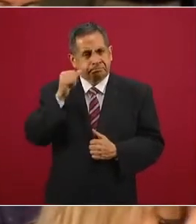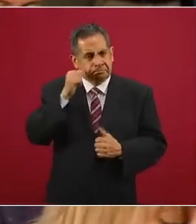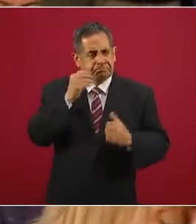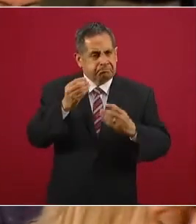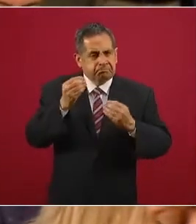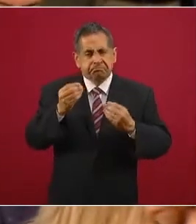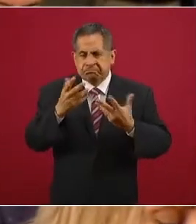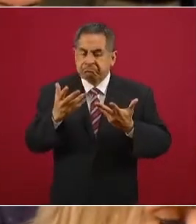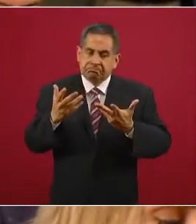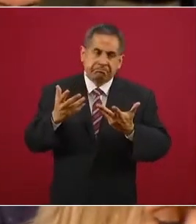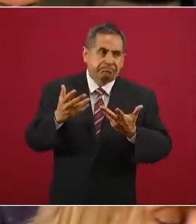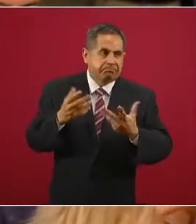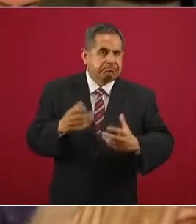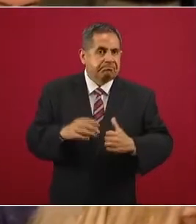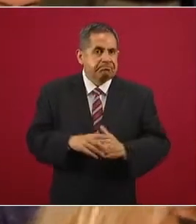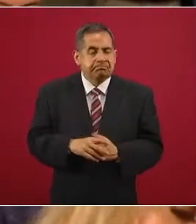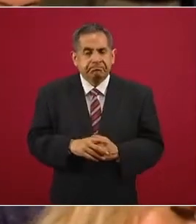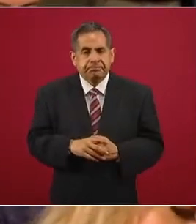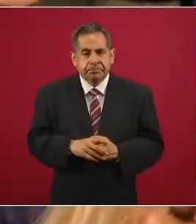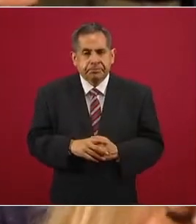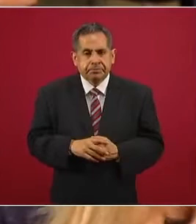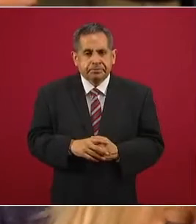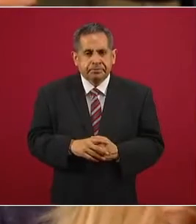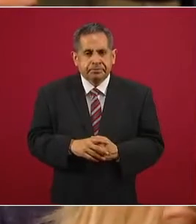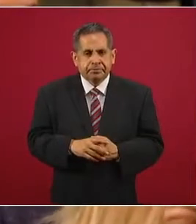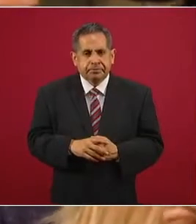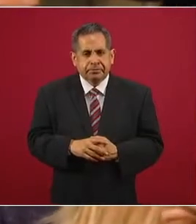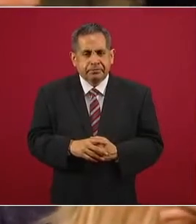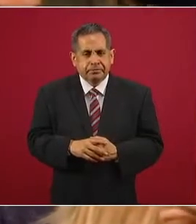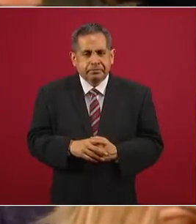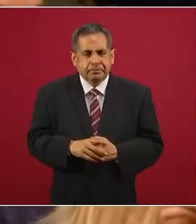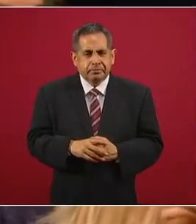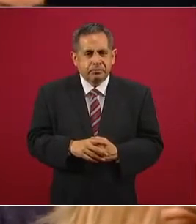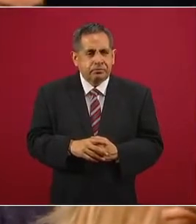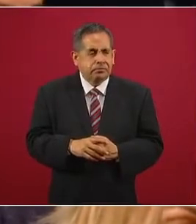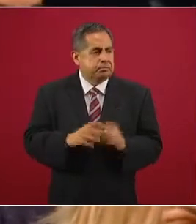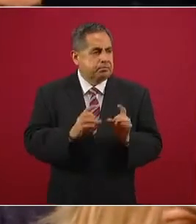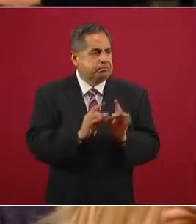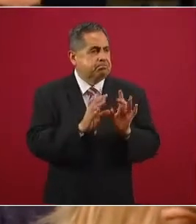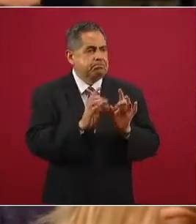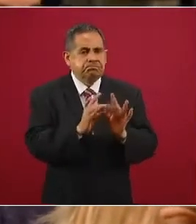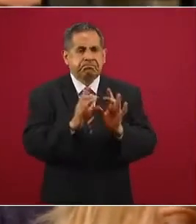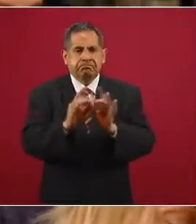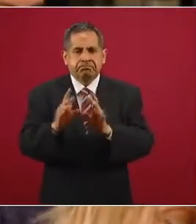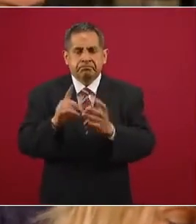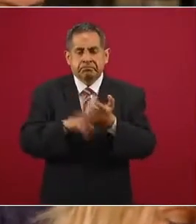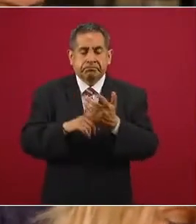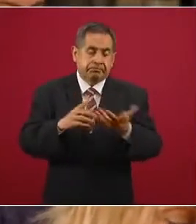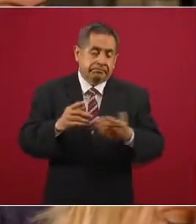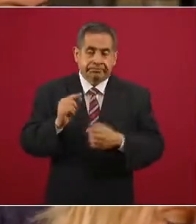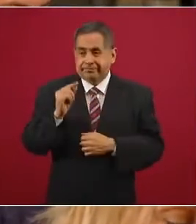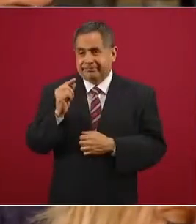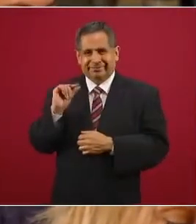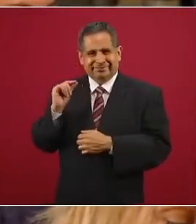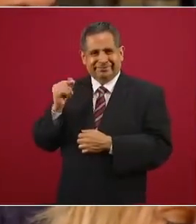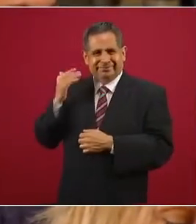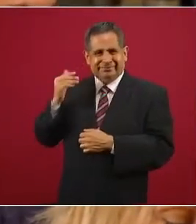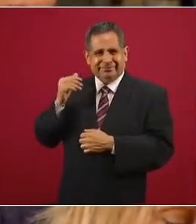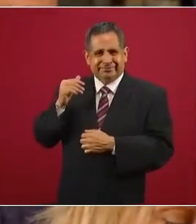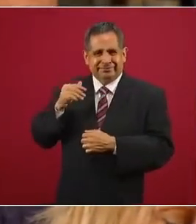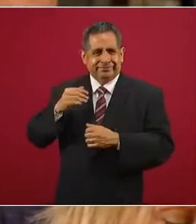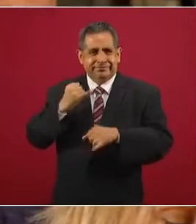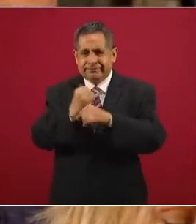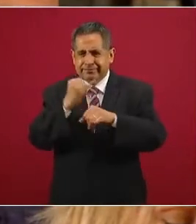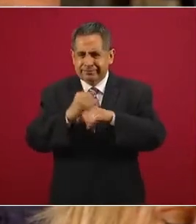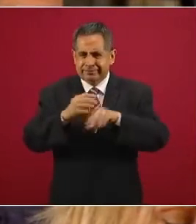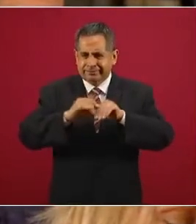en cuestión de reacciones, digo, estos días han sido de reacciones en las